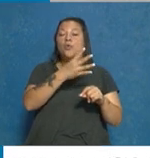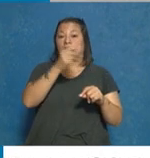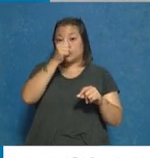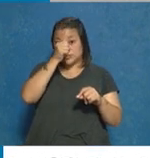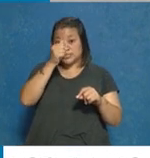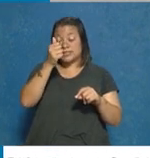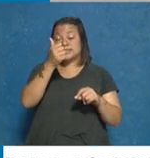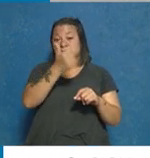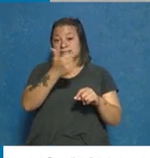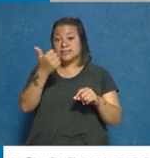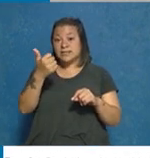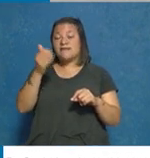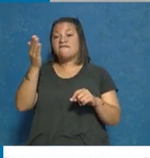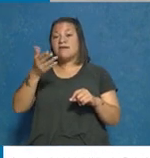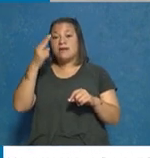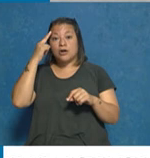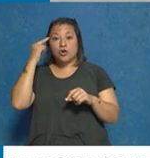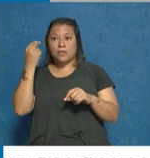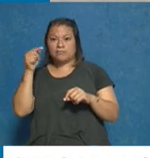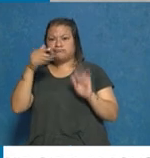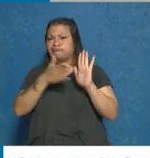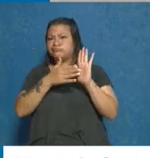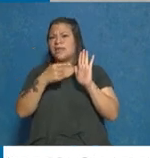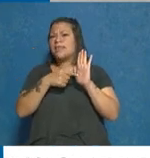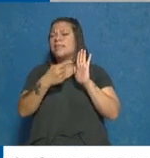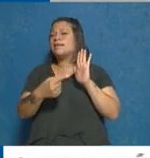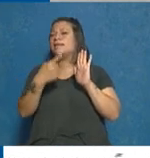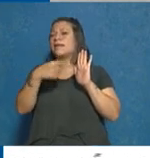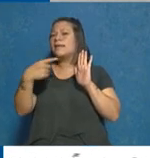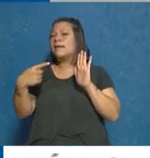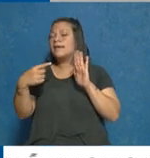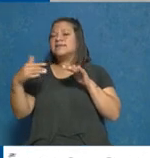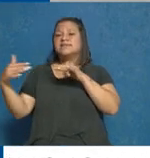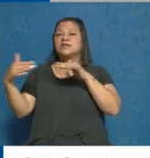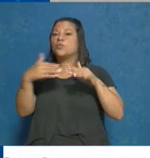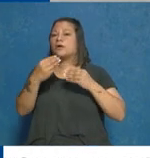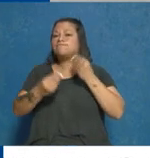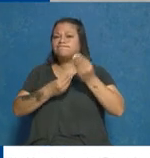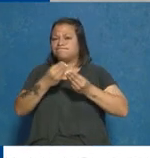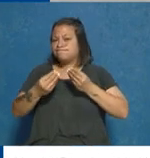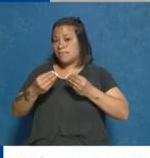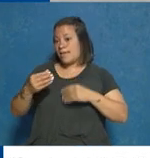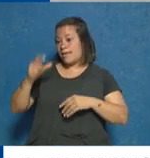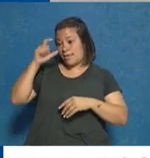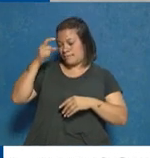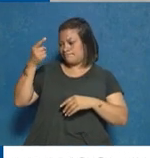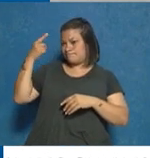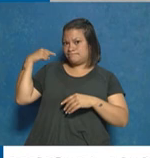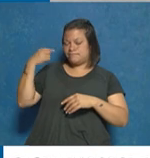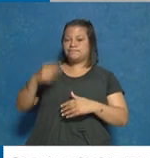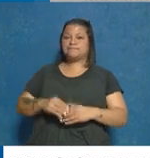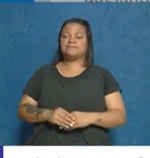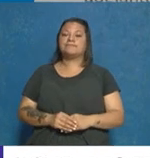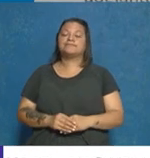-92, el cual allí habla concretamente de lo que pasó. Y vamos a darle el punto de